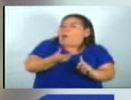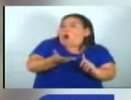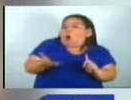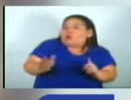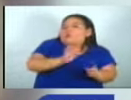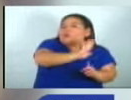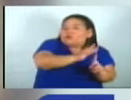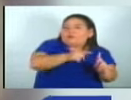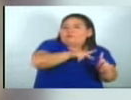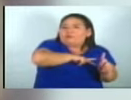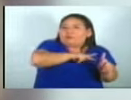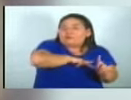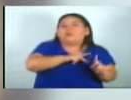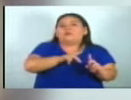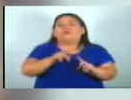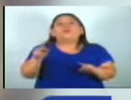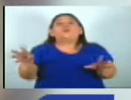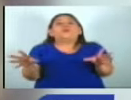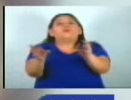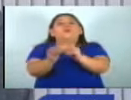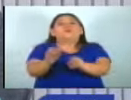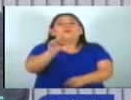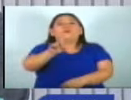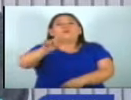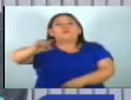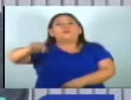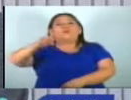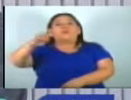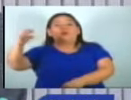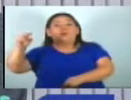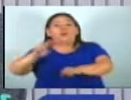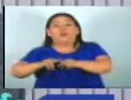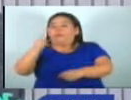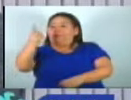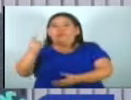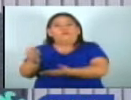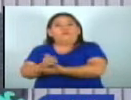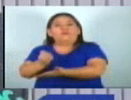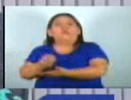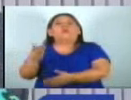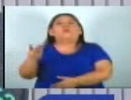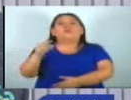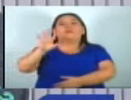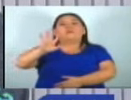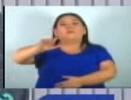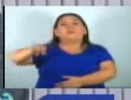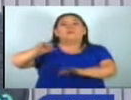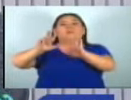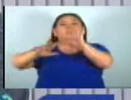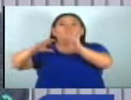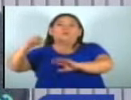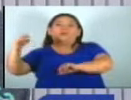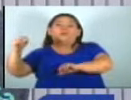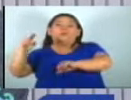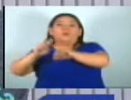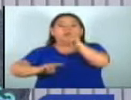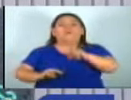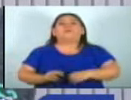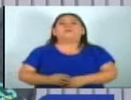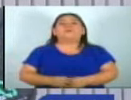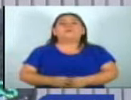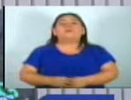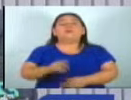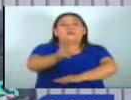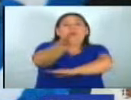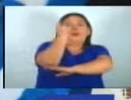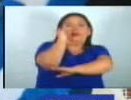sumando 11 mil dólares mientras que su síndico ganará 5 mil 800 dólares En el caso de la